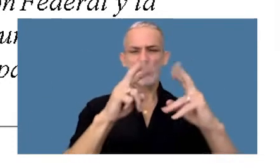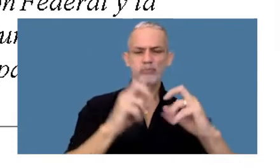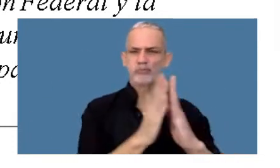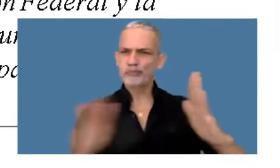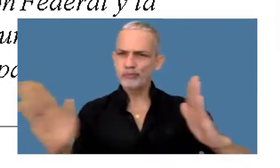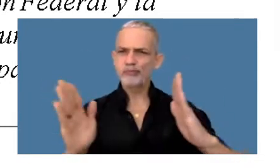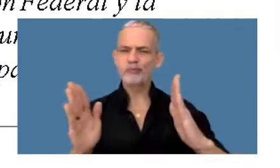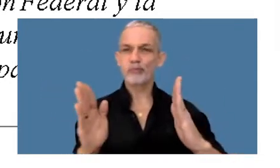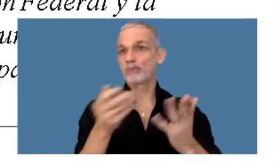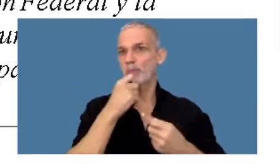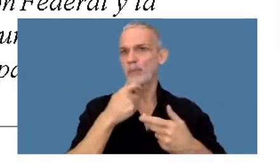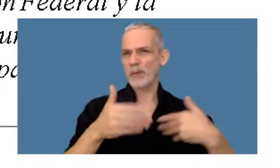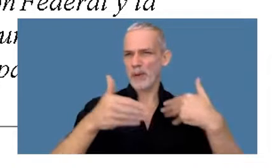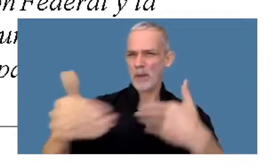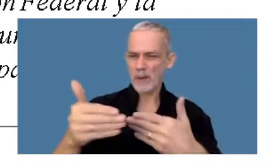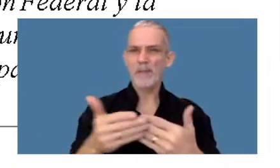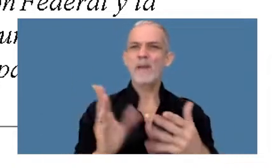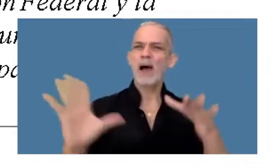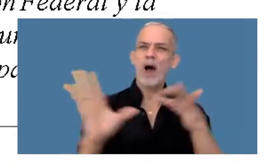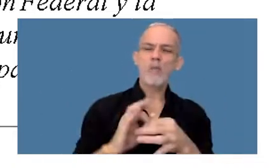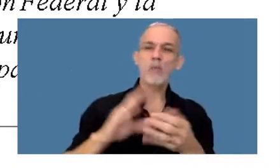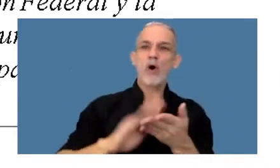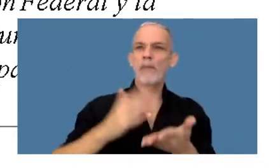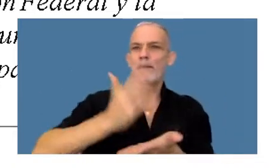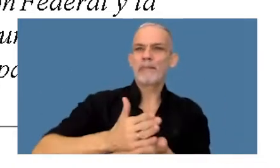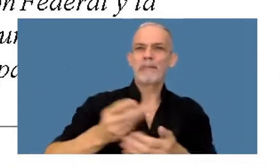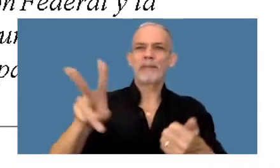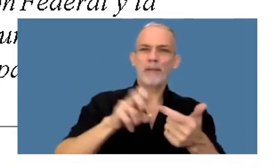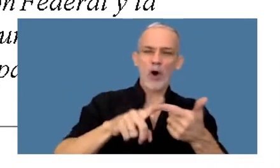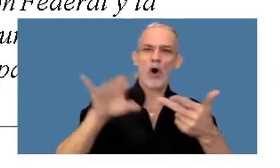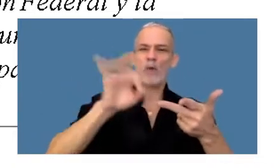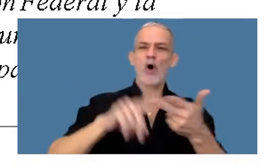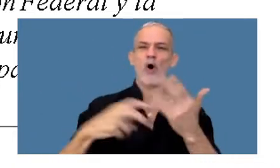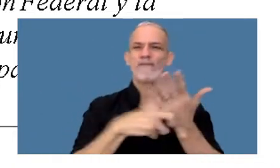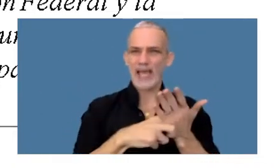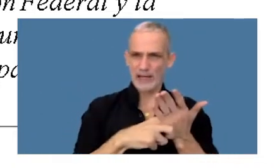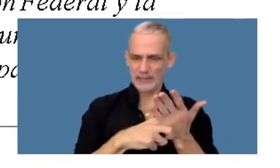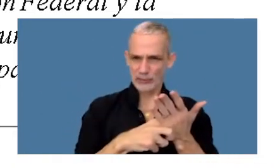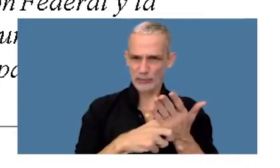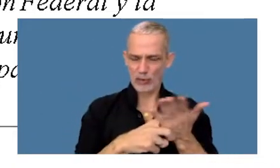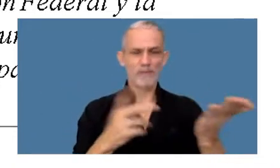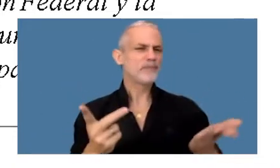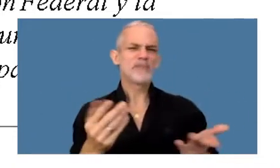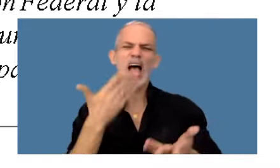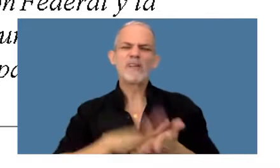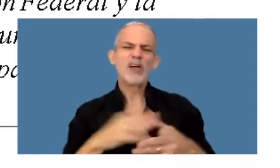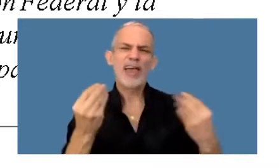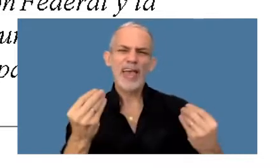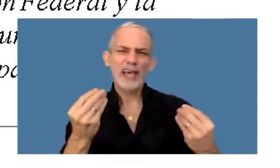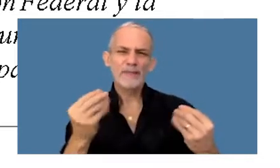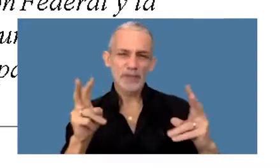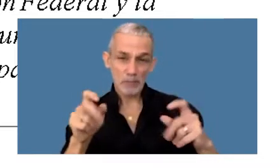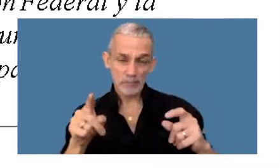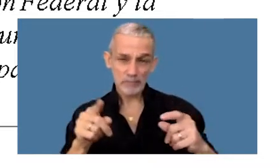vigentes ante este organismo, vinculados con aplicación, percepción y fiscalización. ¿A qué nos estamos refiriendo?